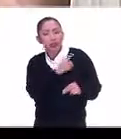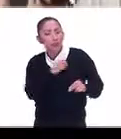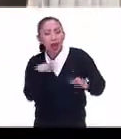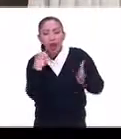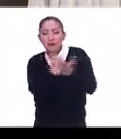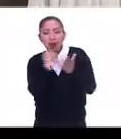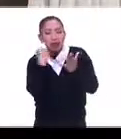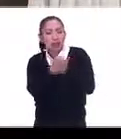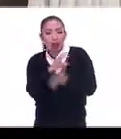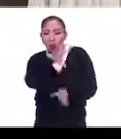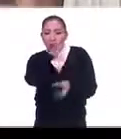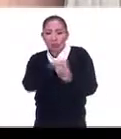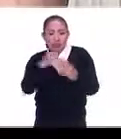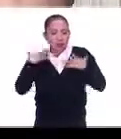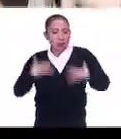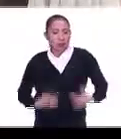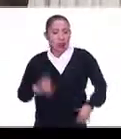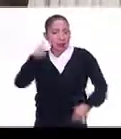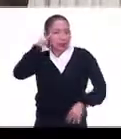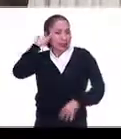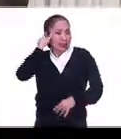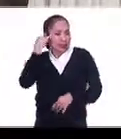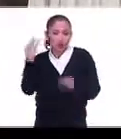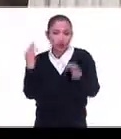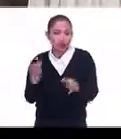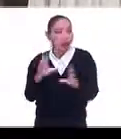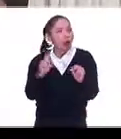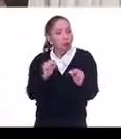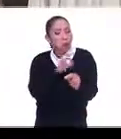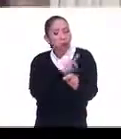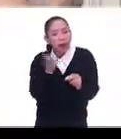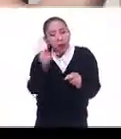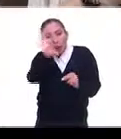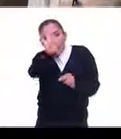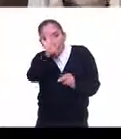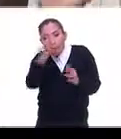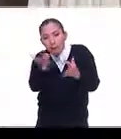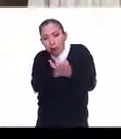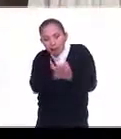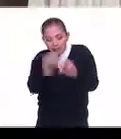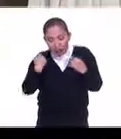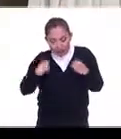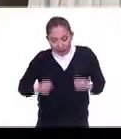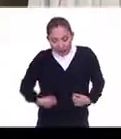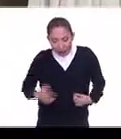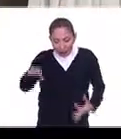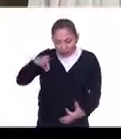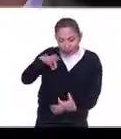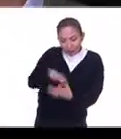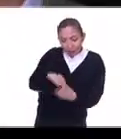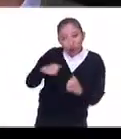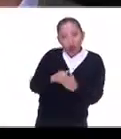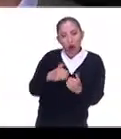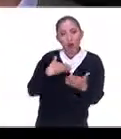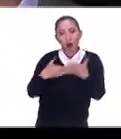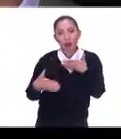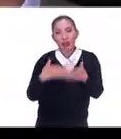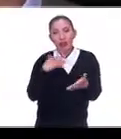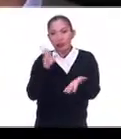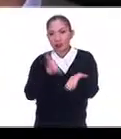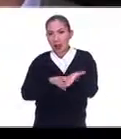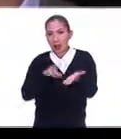vestir de pieza a cabeza, con el traje, sino tomar piezas, incorporarlas y